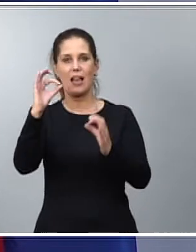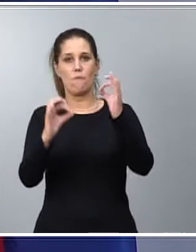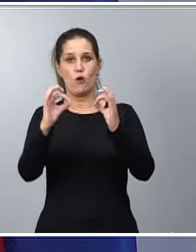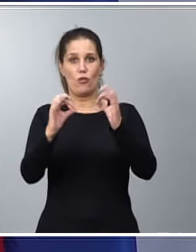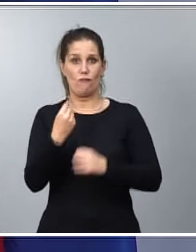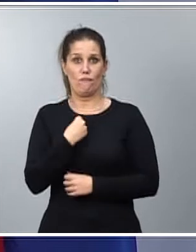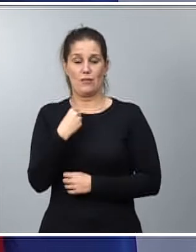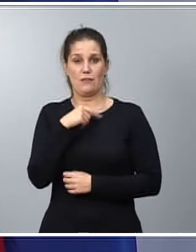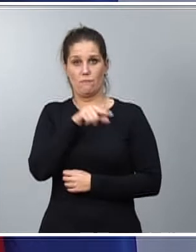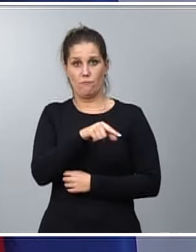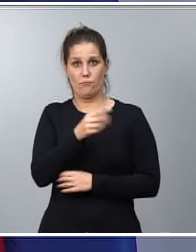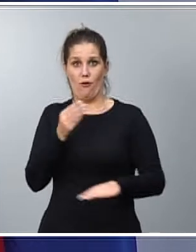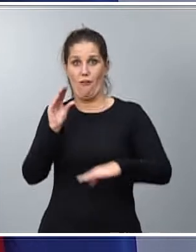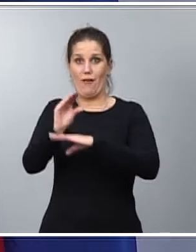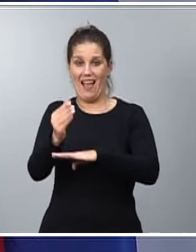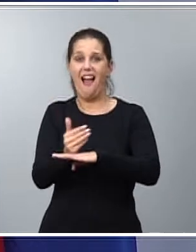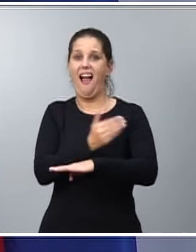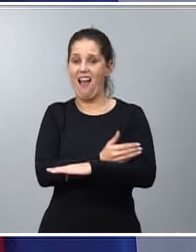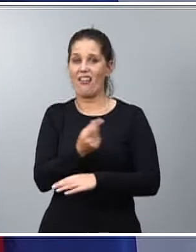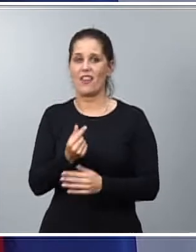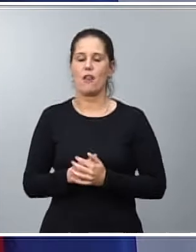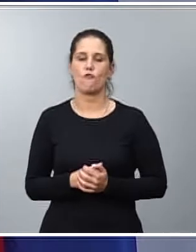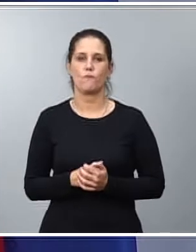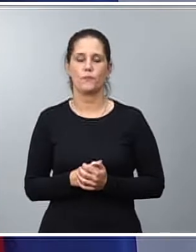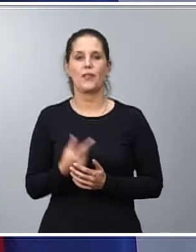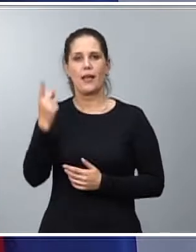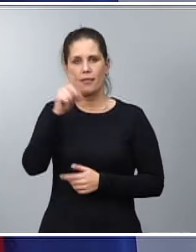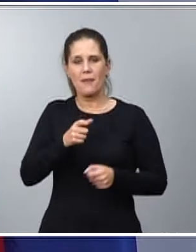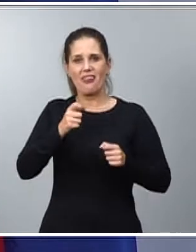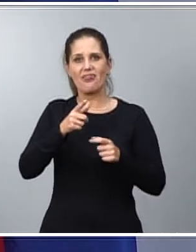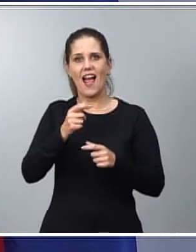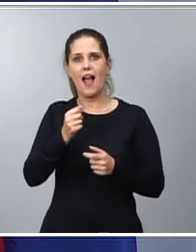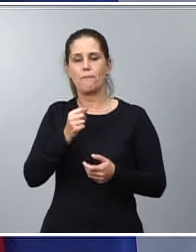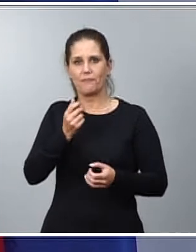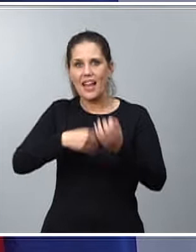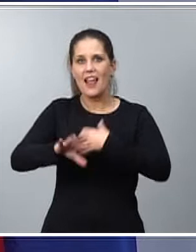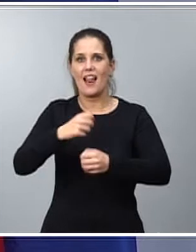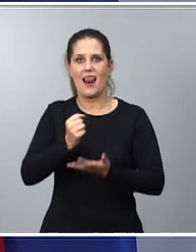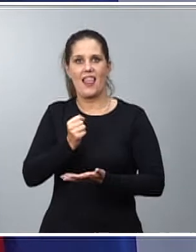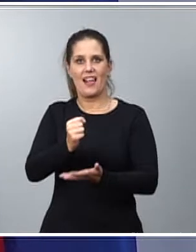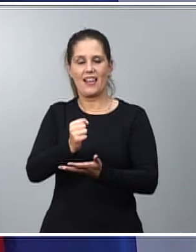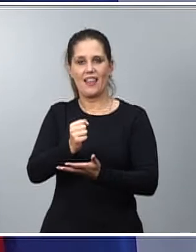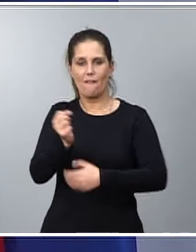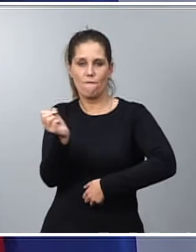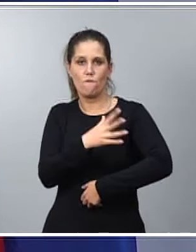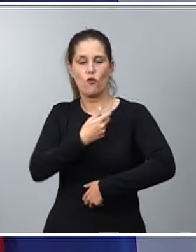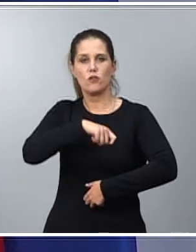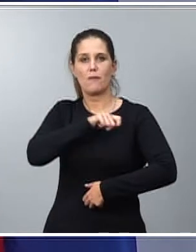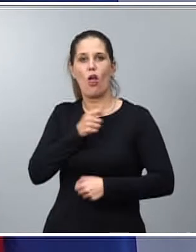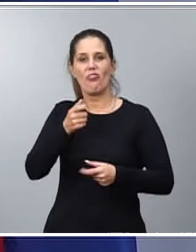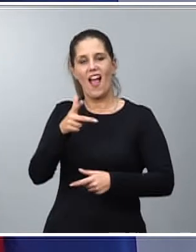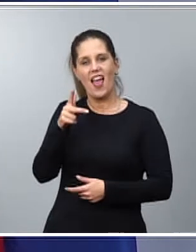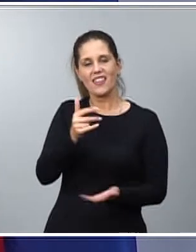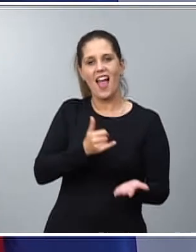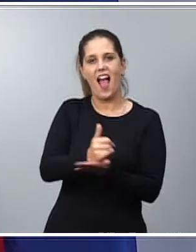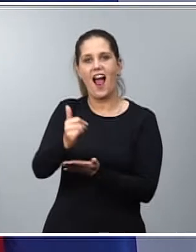adelanto. Además, proveemos de liquidez a través del Fondo Español de Garantía Agraria a las comunidades autónomas